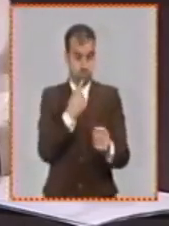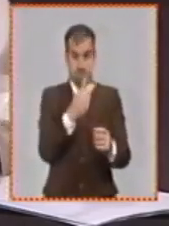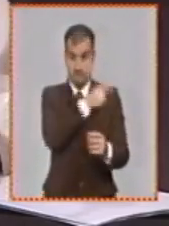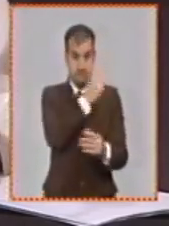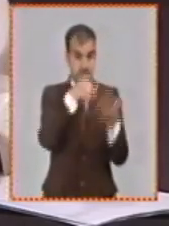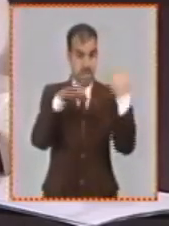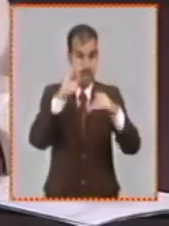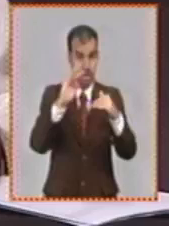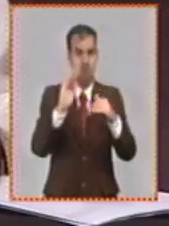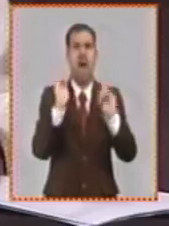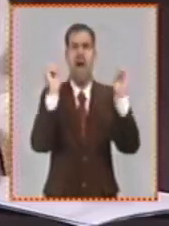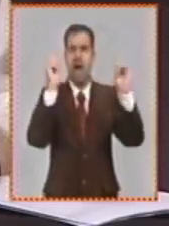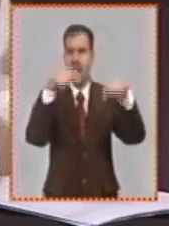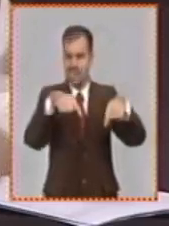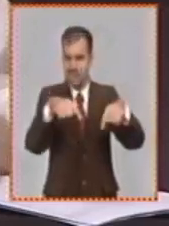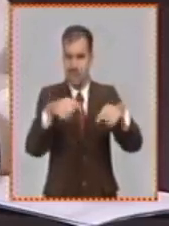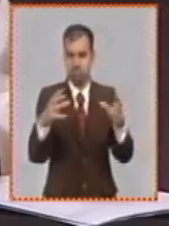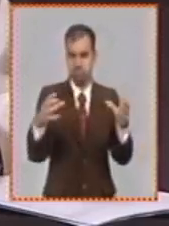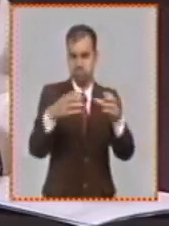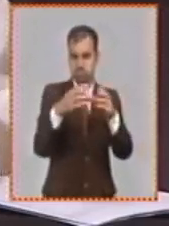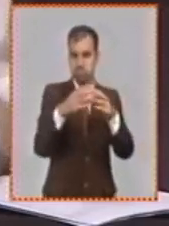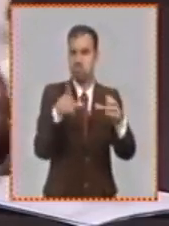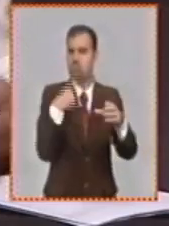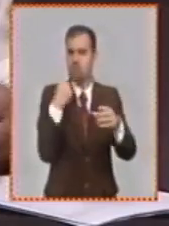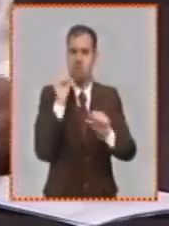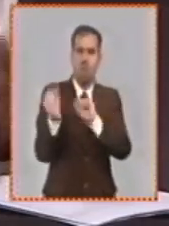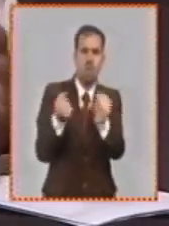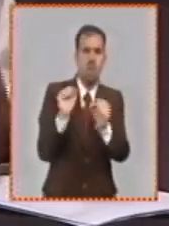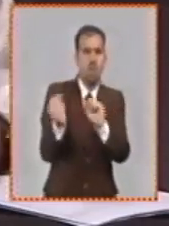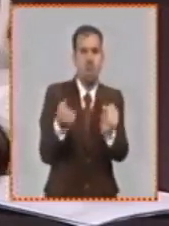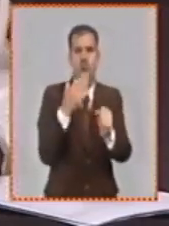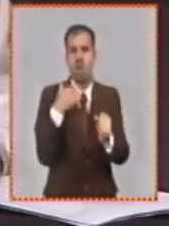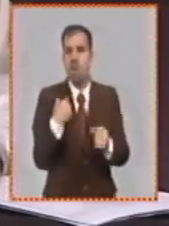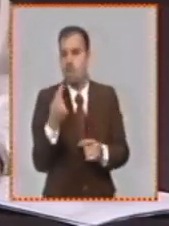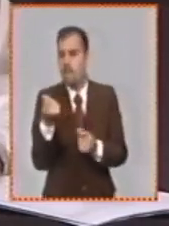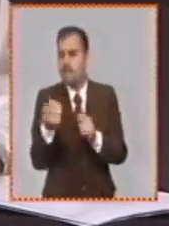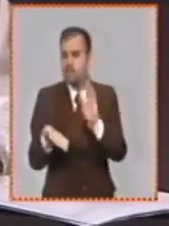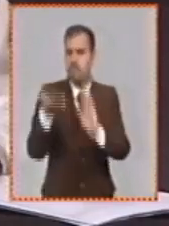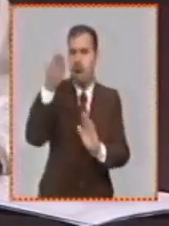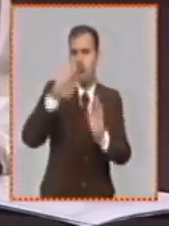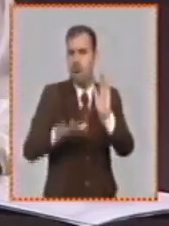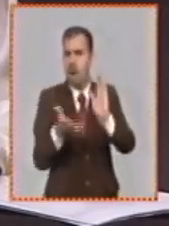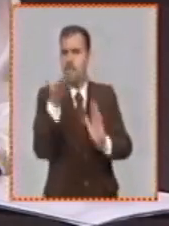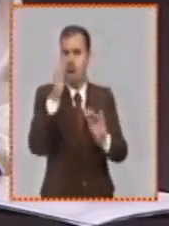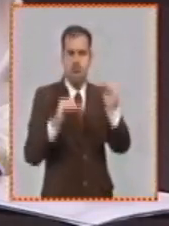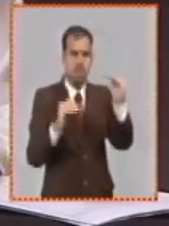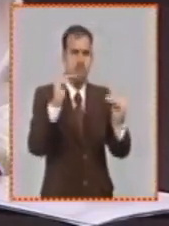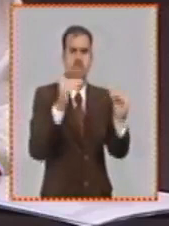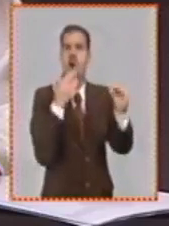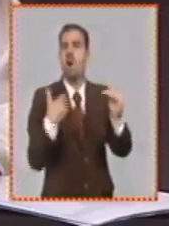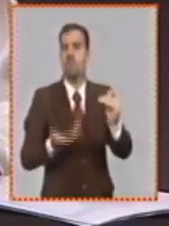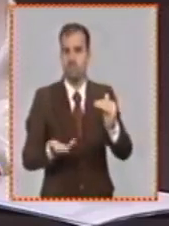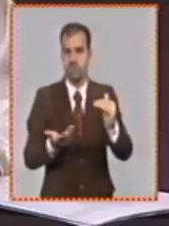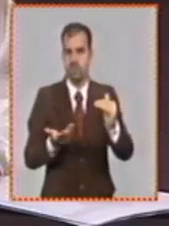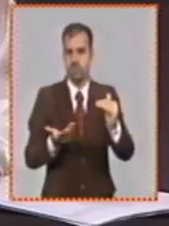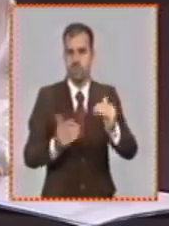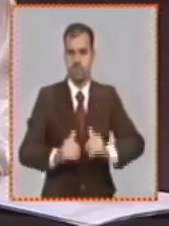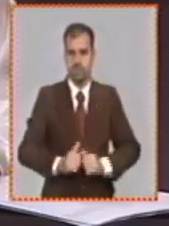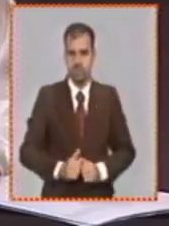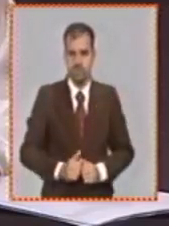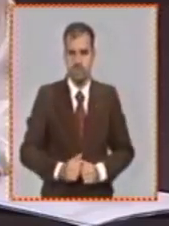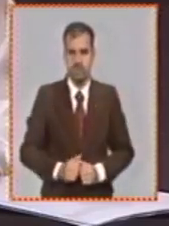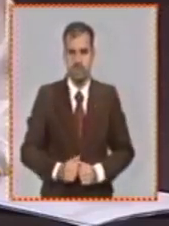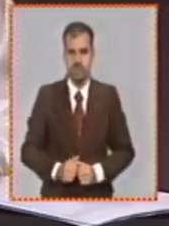puesto o sea una estructura donde estamos monitoreando ahora con carácter específico para este proceso pero existe también y fue